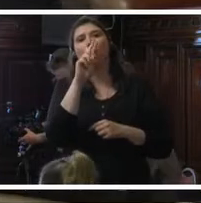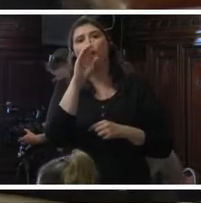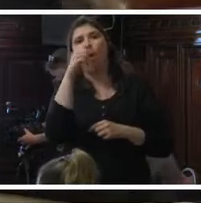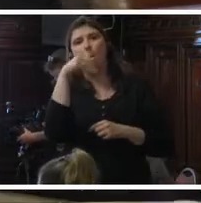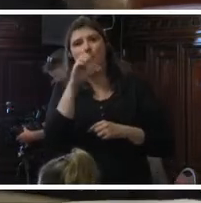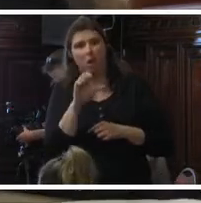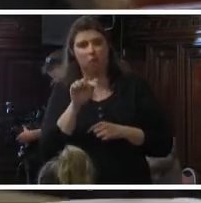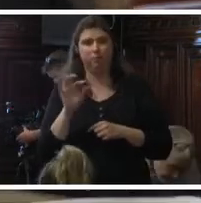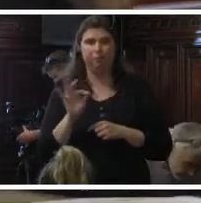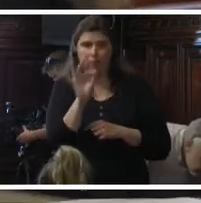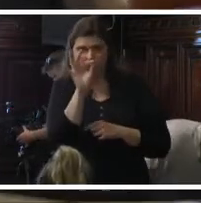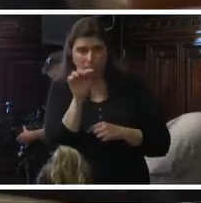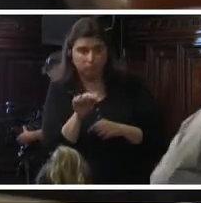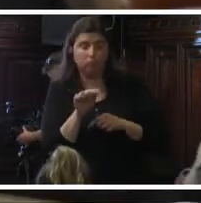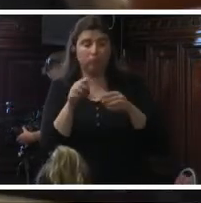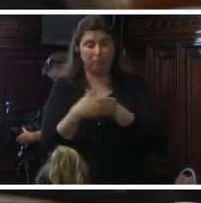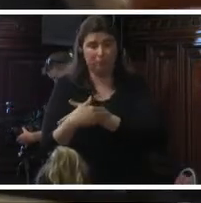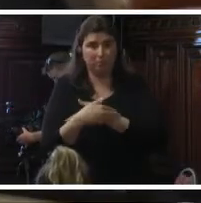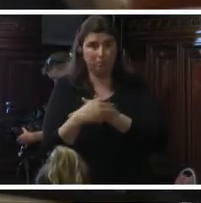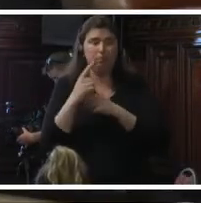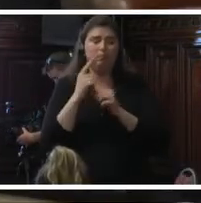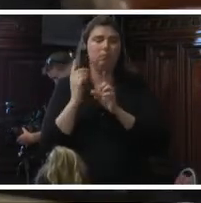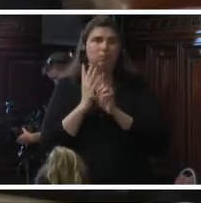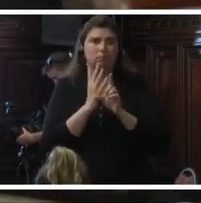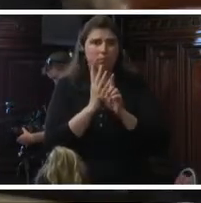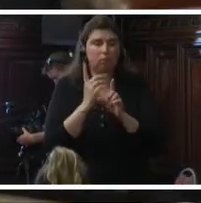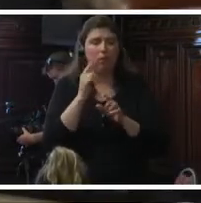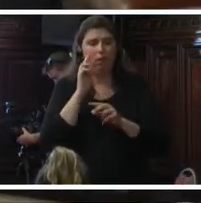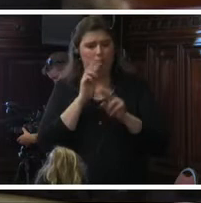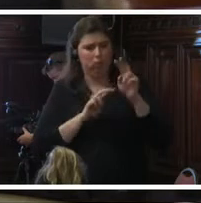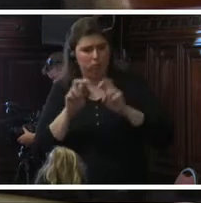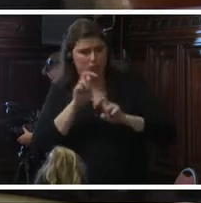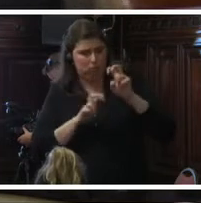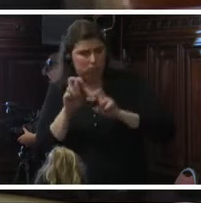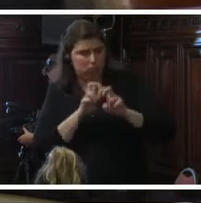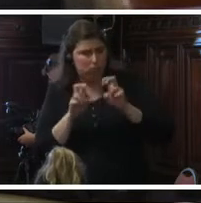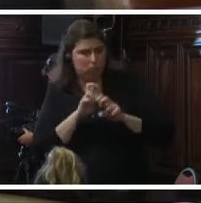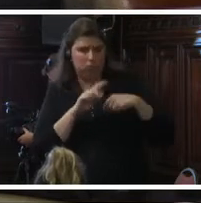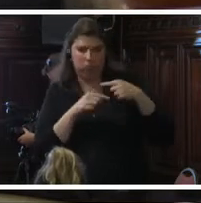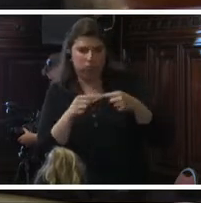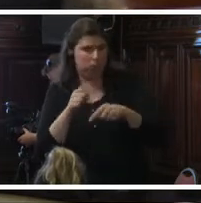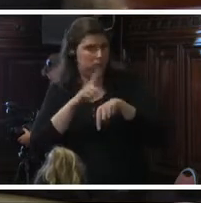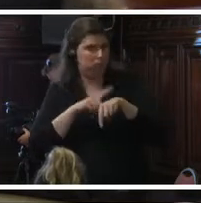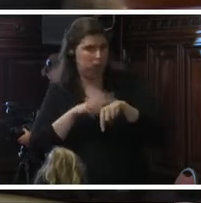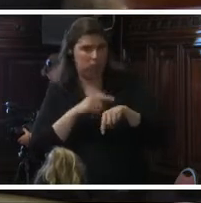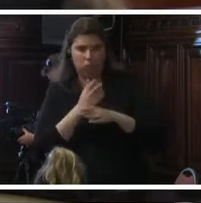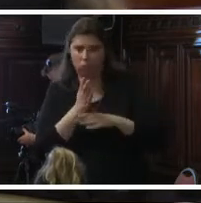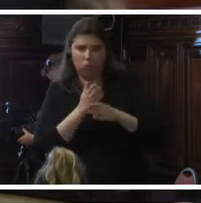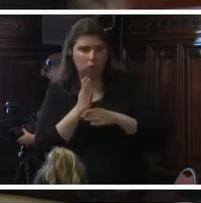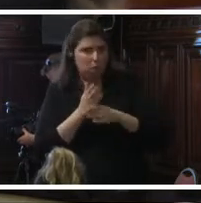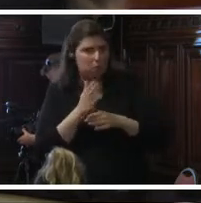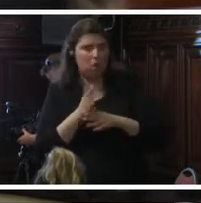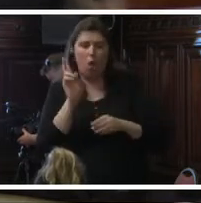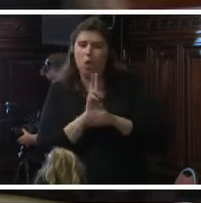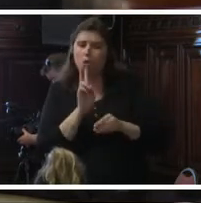Los bebés con microcefalia requieren un seguimiento cercano a través de chequeos regulares con un proveedor de atención médica para controlar su